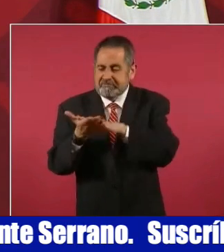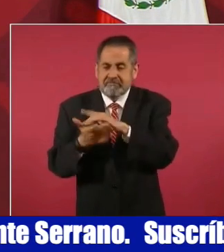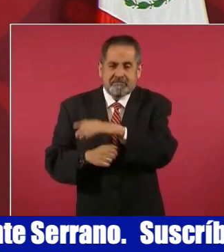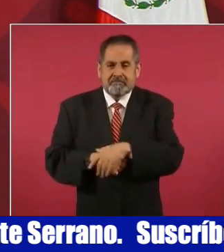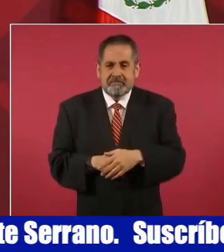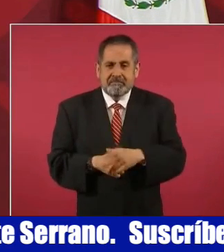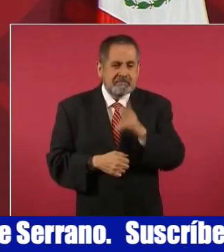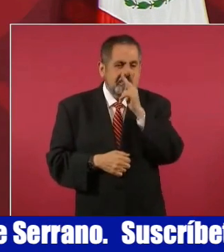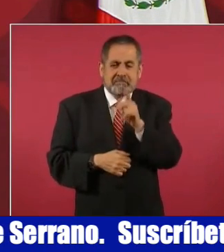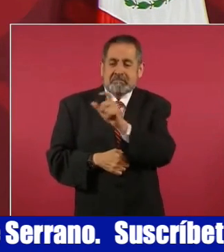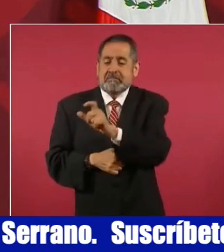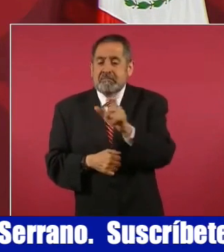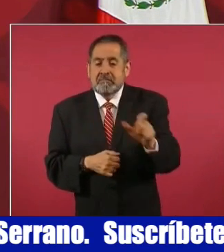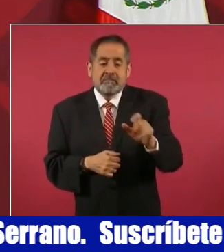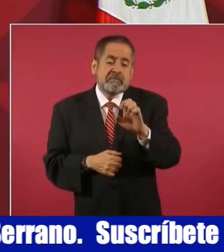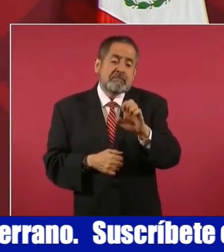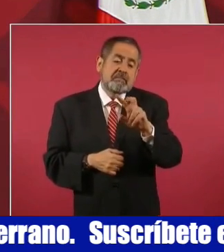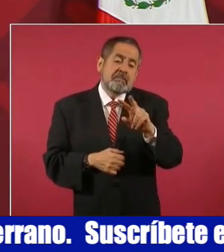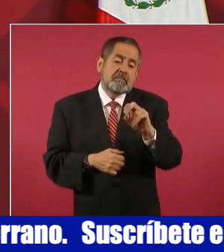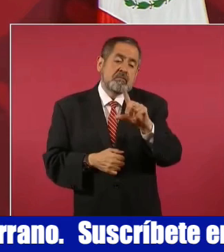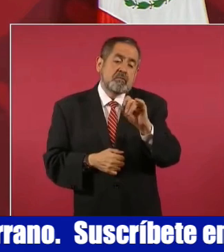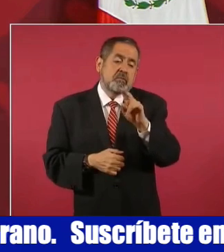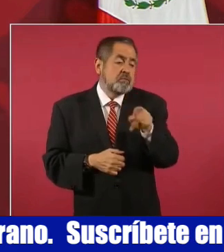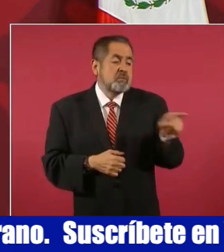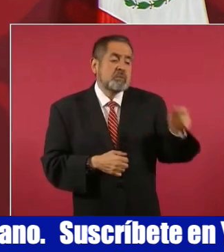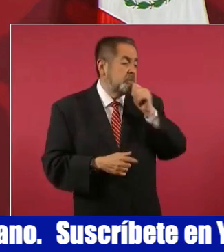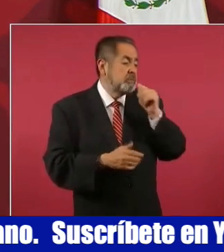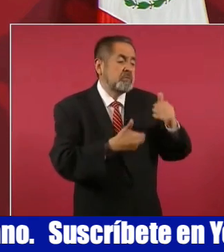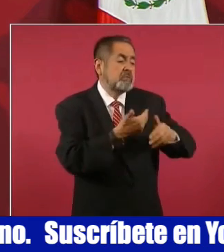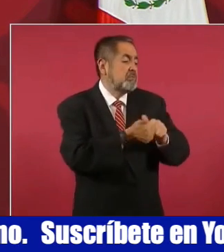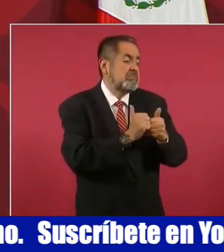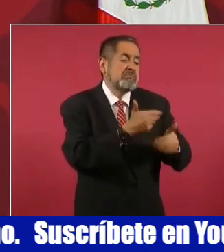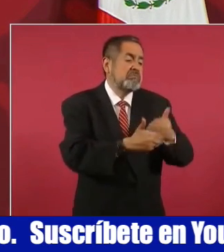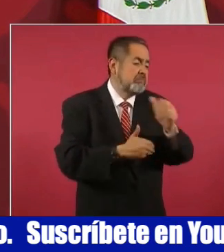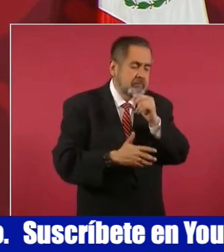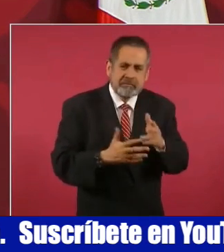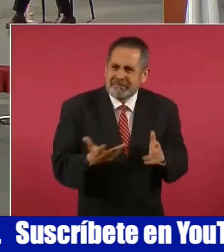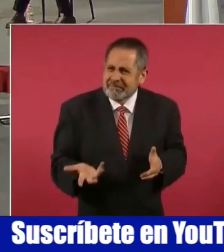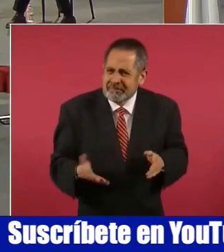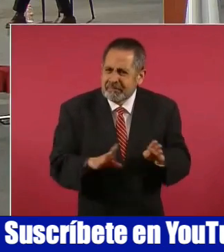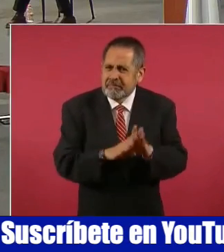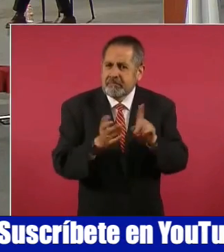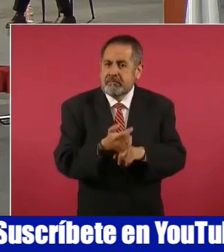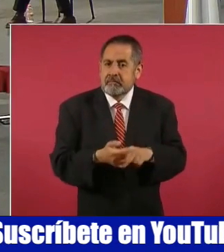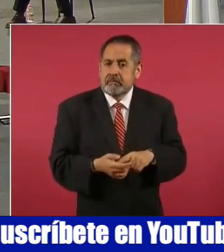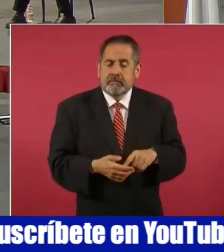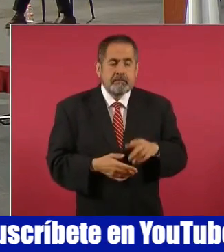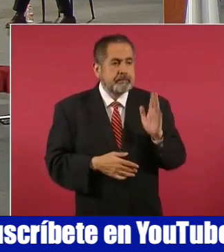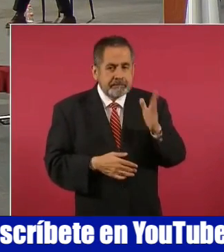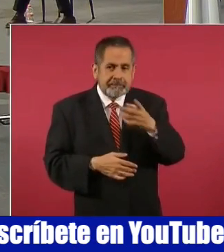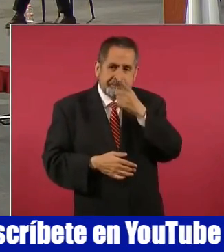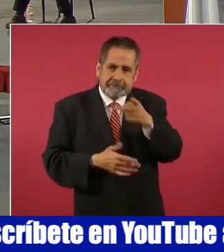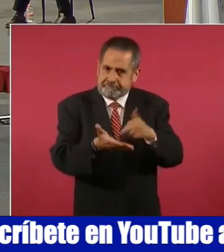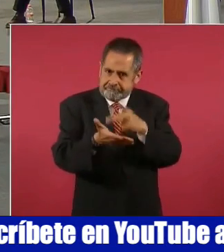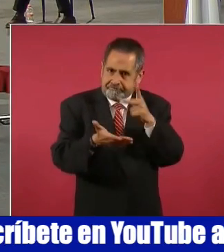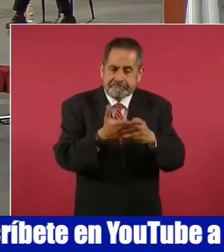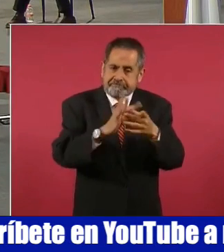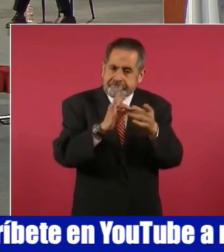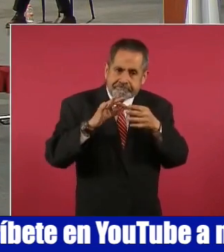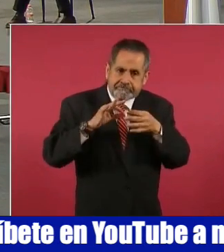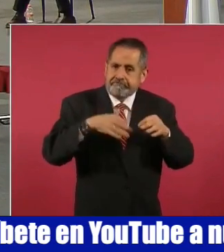palabritas de compleja definición, pues por más que se determine por un lado que son, abro comillas,